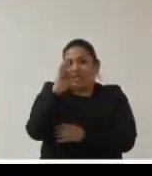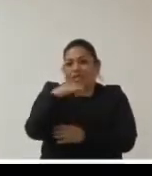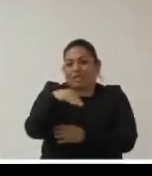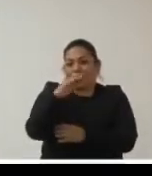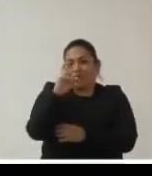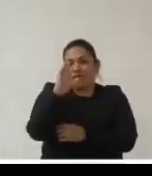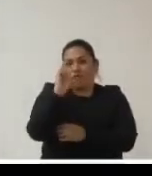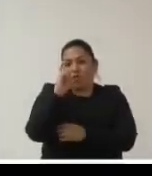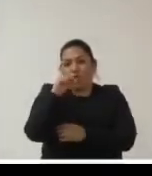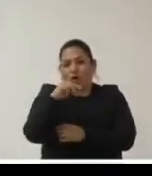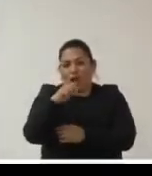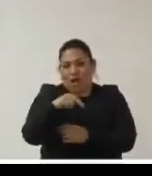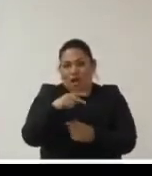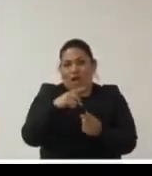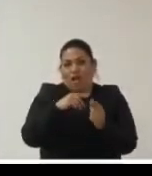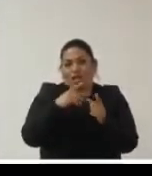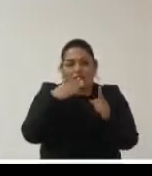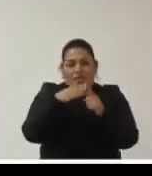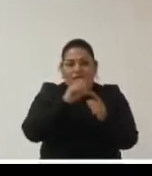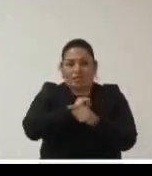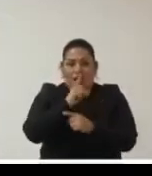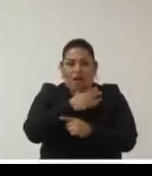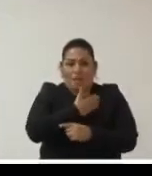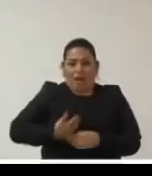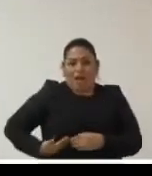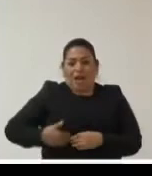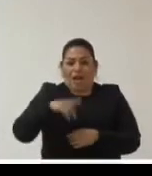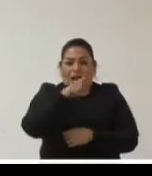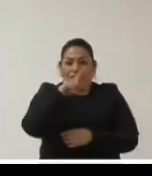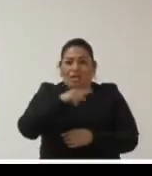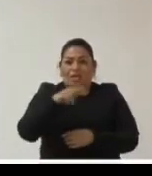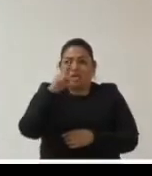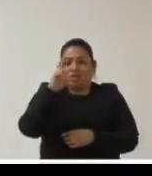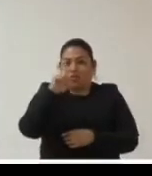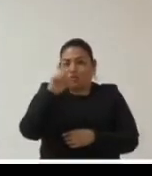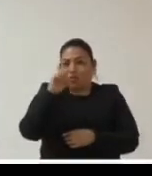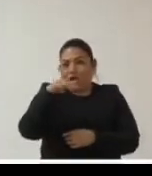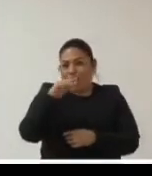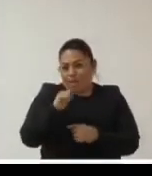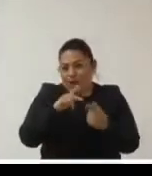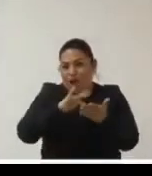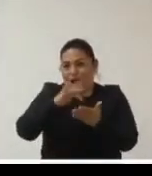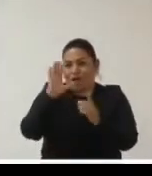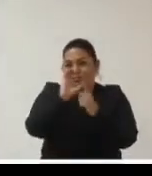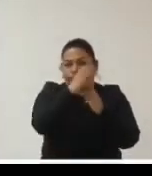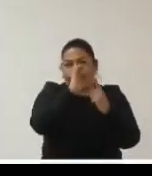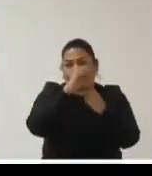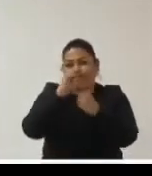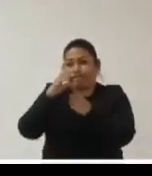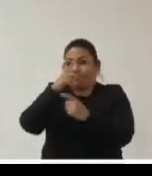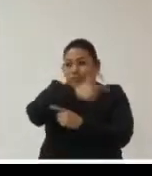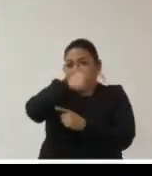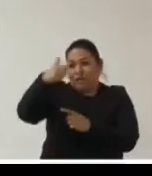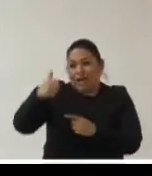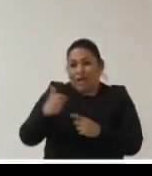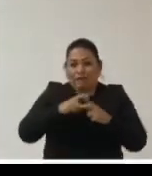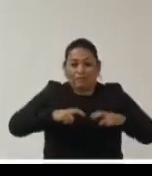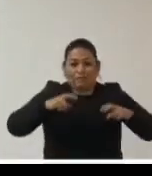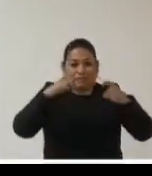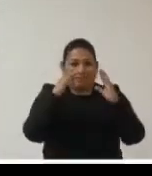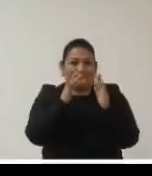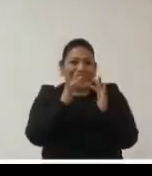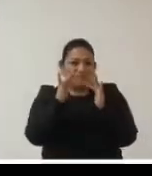invitación y especialmente a Zulema Martínez su presidenta y a todos los demás comisionados por permitirme participar en este encuentro